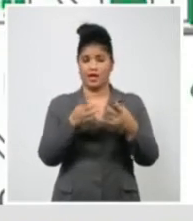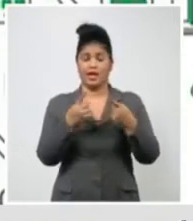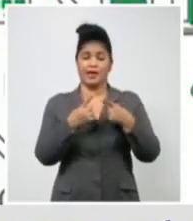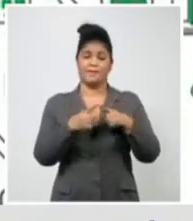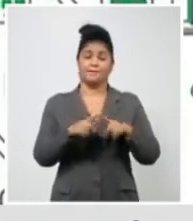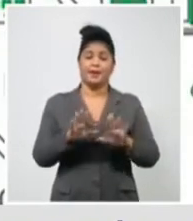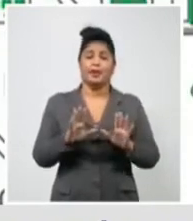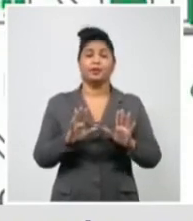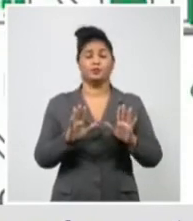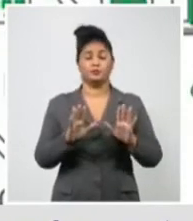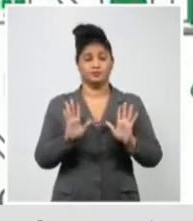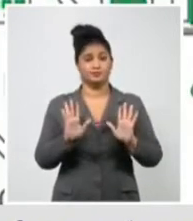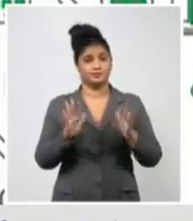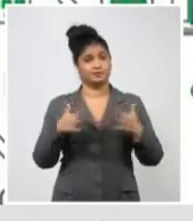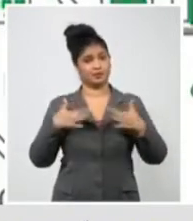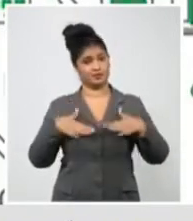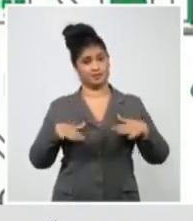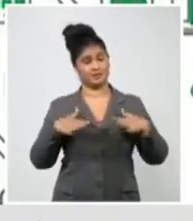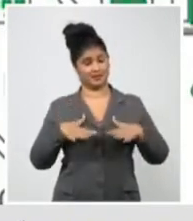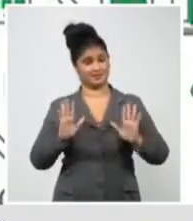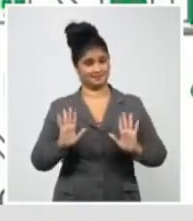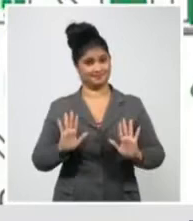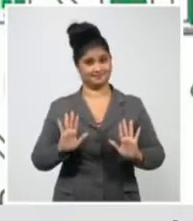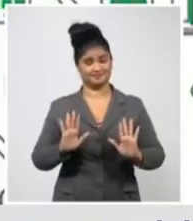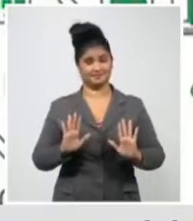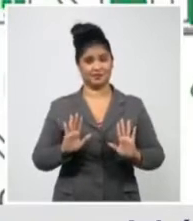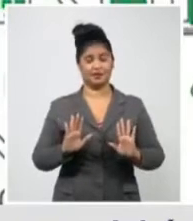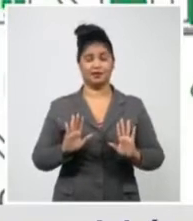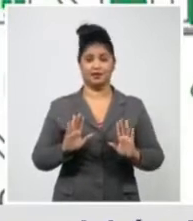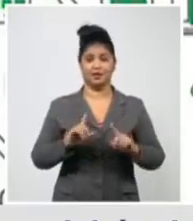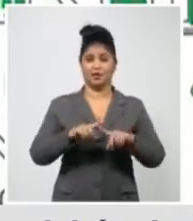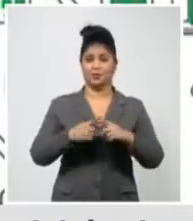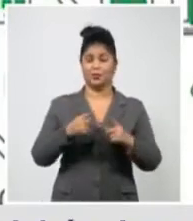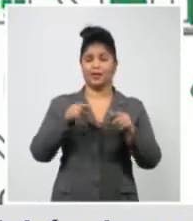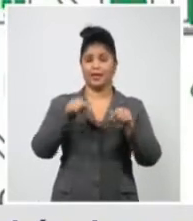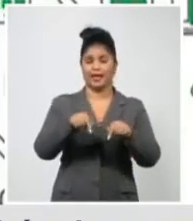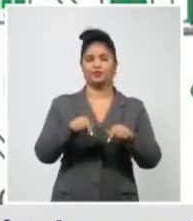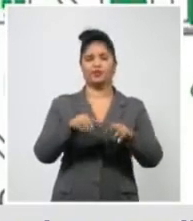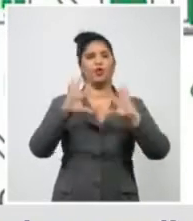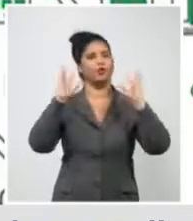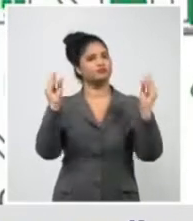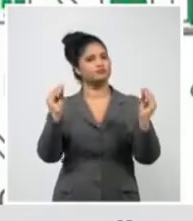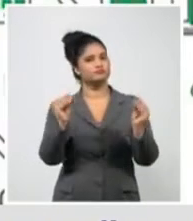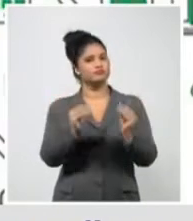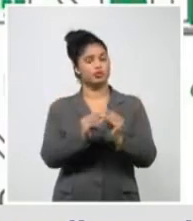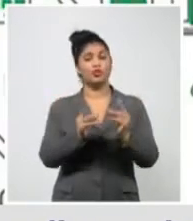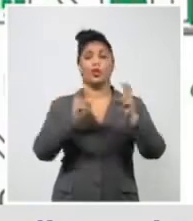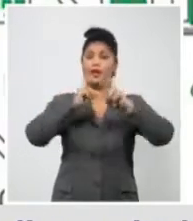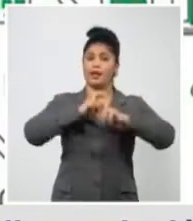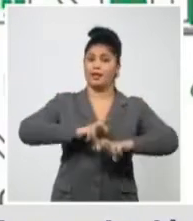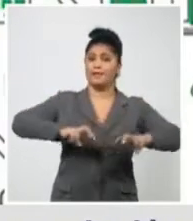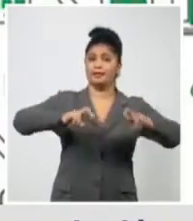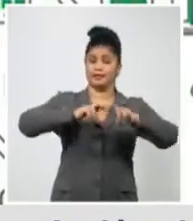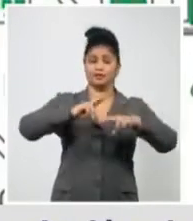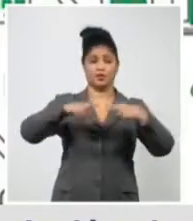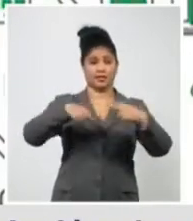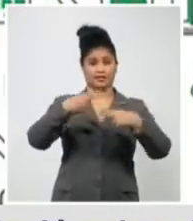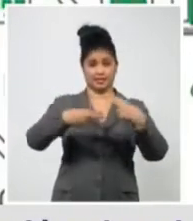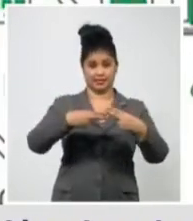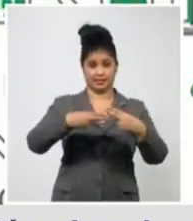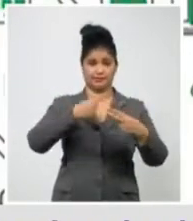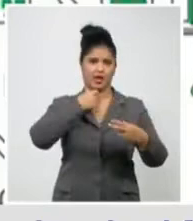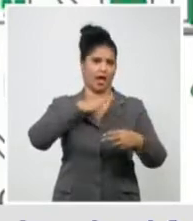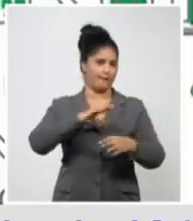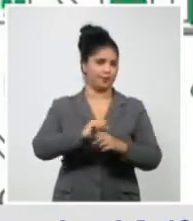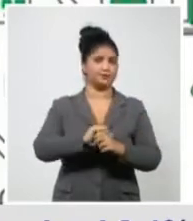Parece un jeroglífico, pero es así. Y es parte de todos los estudios que se están haciendo, incluyendo aquí, nosotros, nuestra